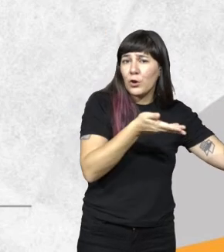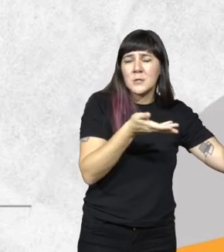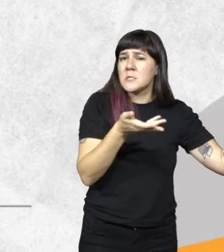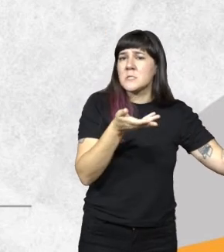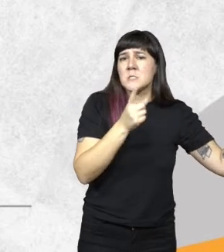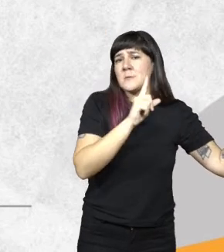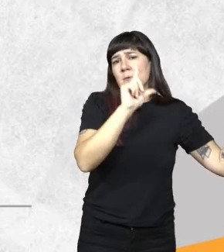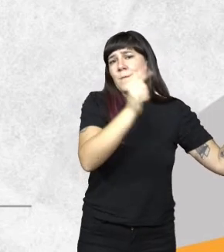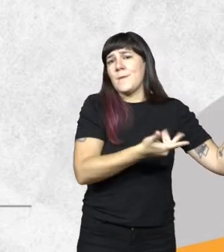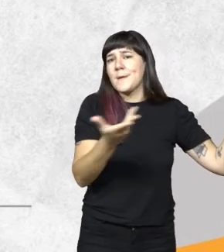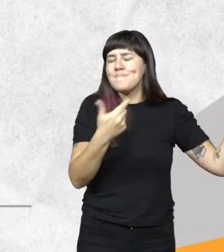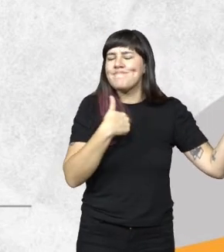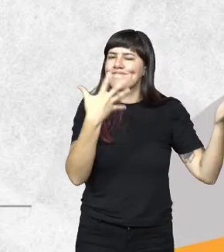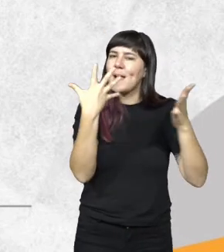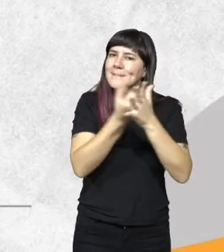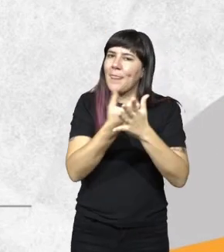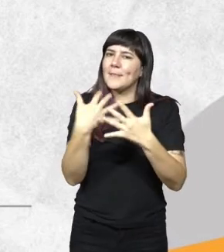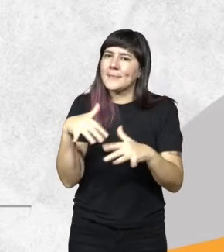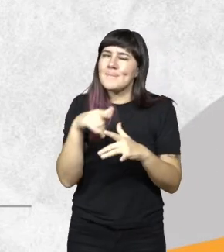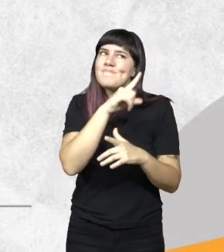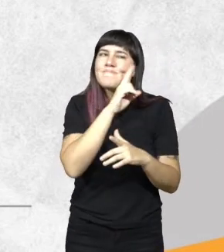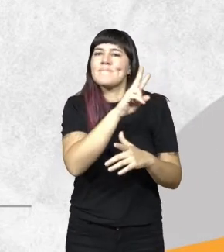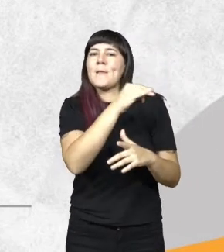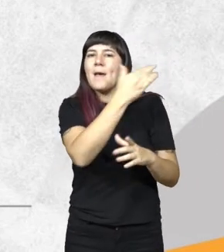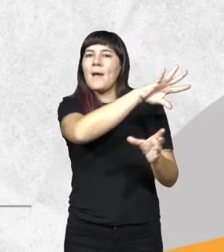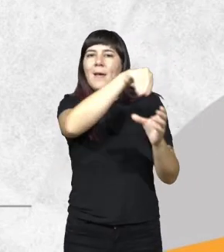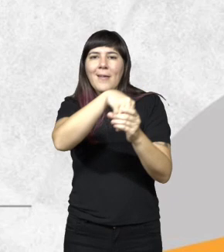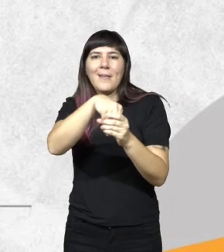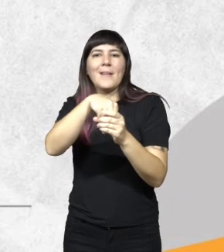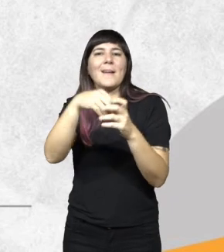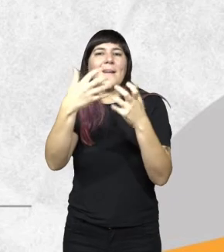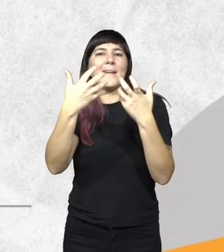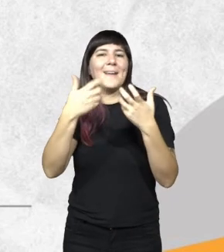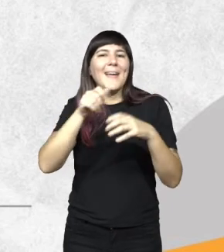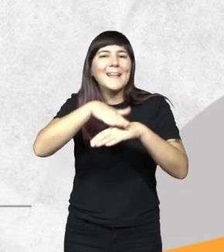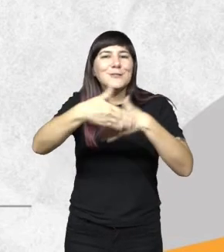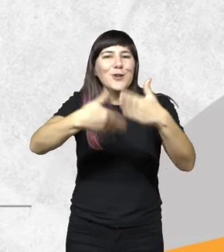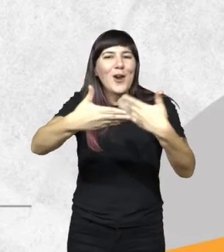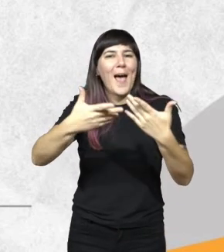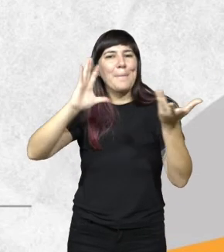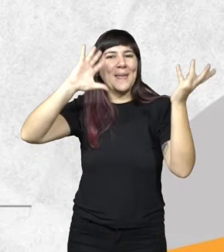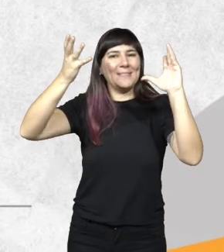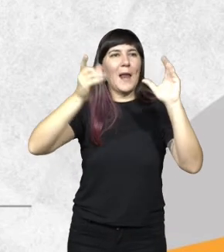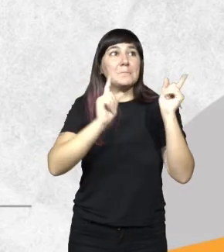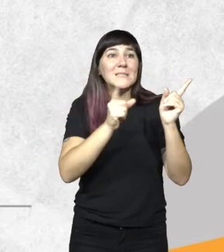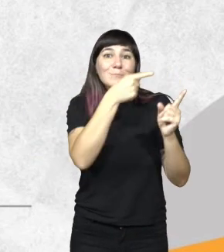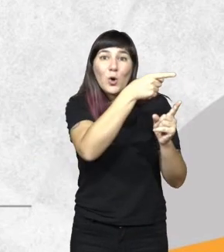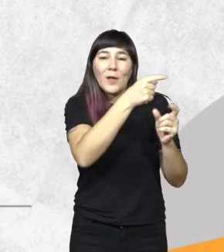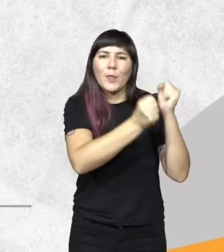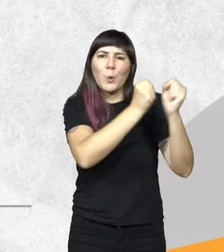que tuvimos, vimos la oportunidad de incorporar al sistema de gestión ambiental la foresto-industria y a partir de ahí